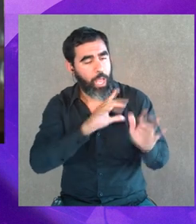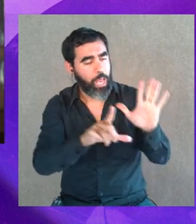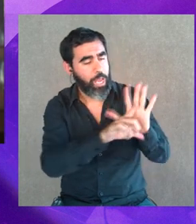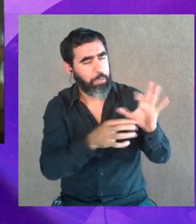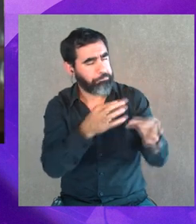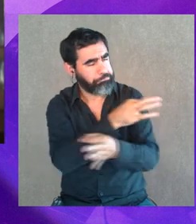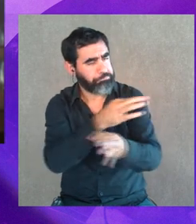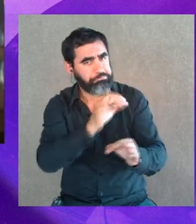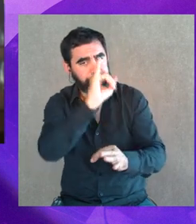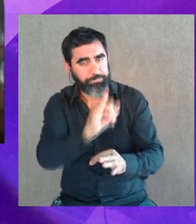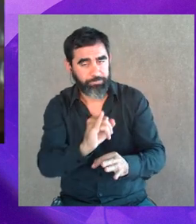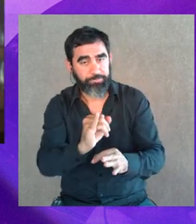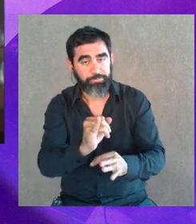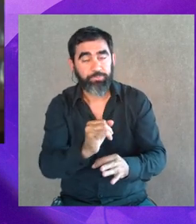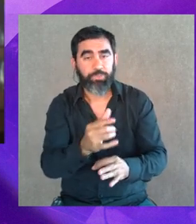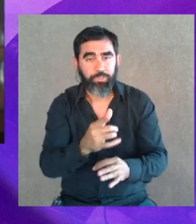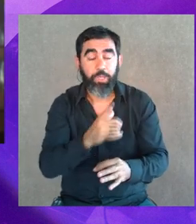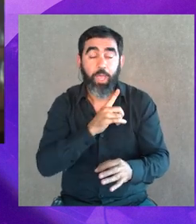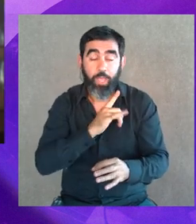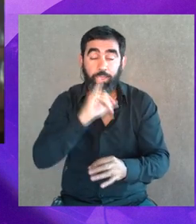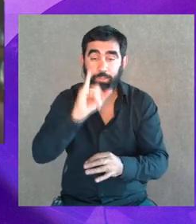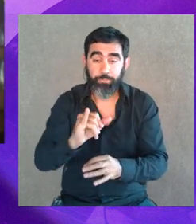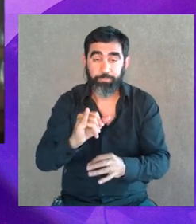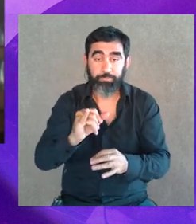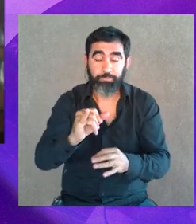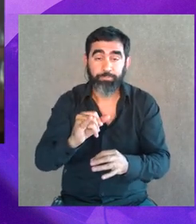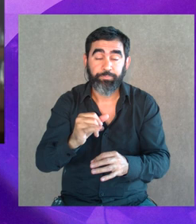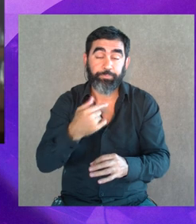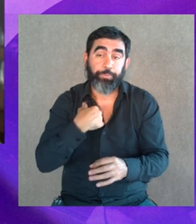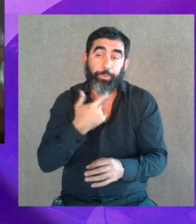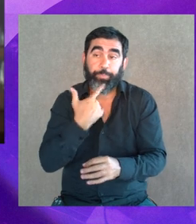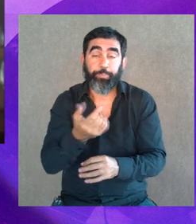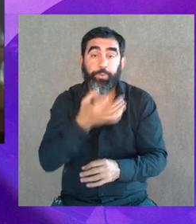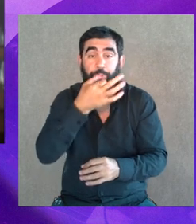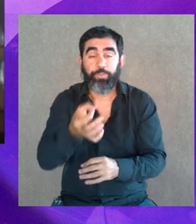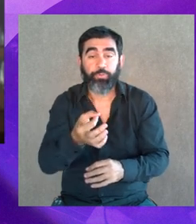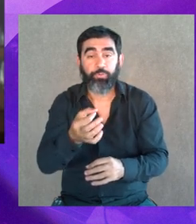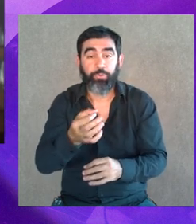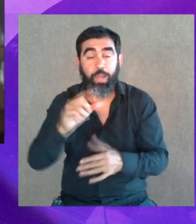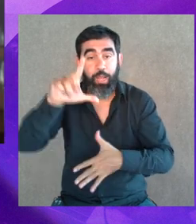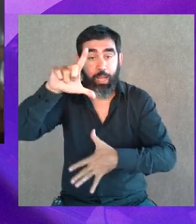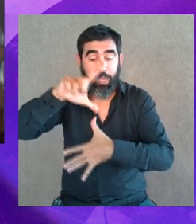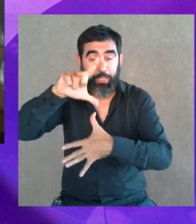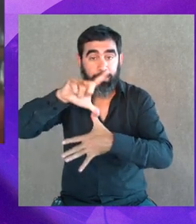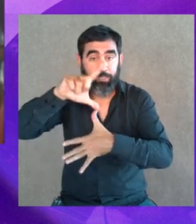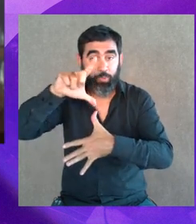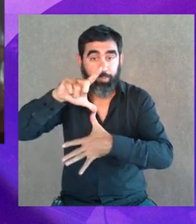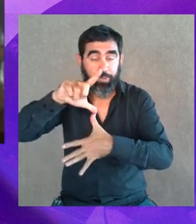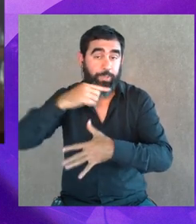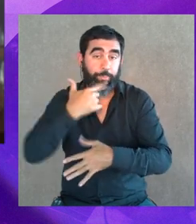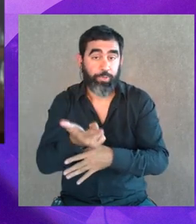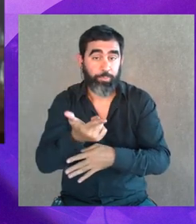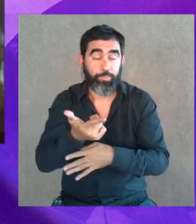tenemos una legislación excelente, incluso, bueno, a Mónica le pasa lo mismo, digo, cuando uno habla a nivel latinoamericano,